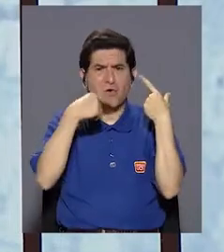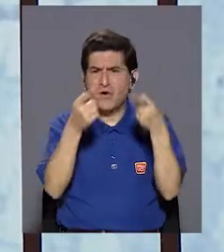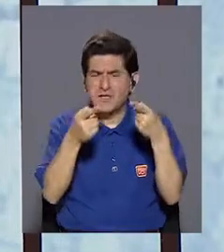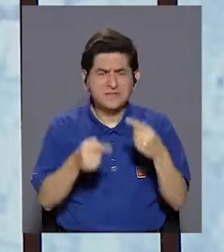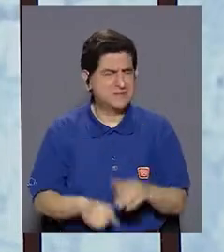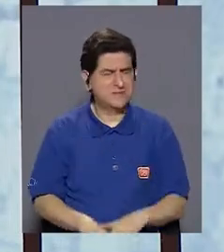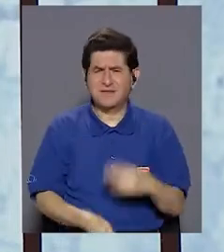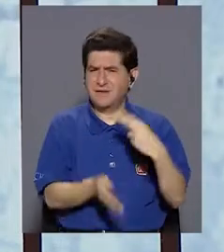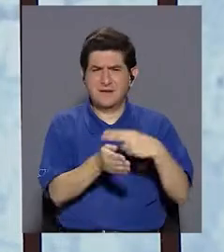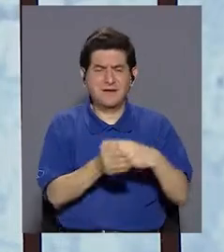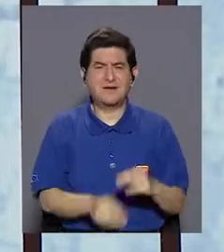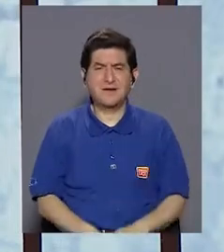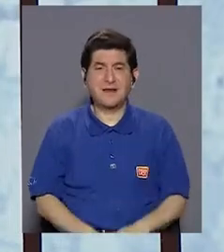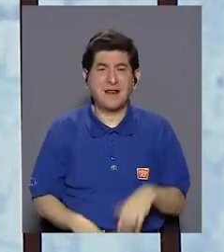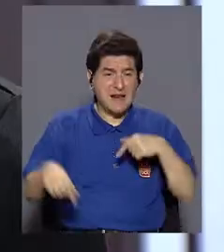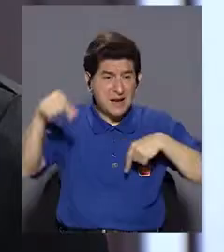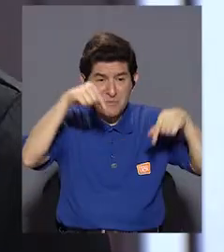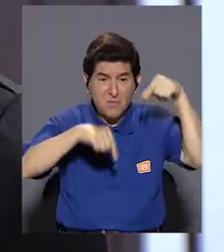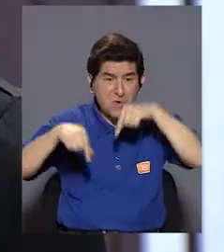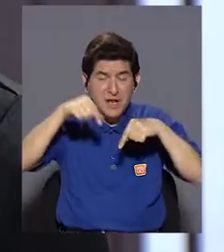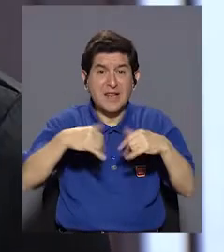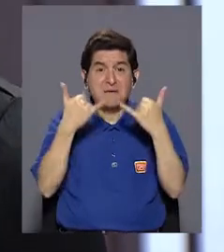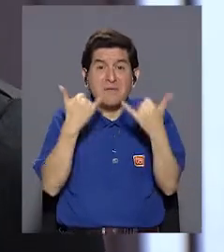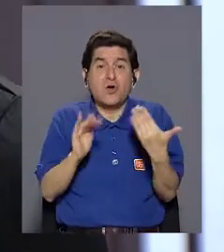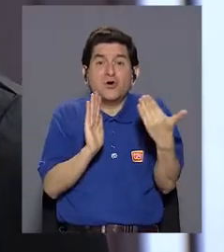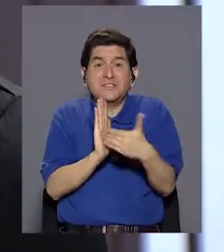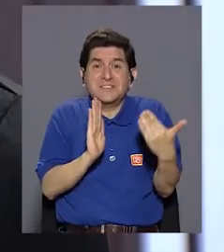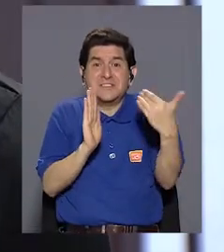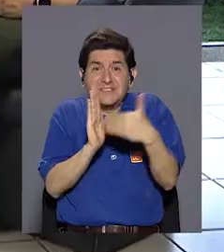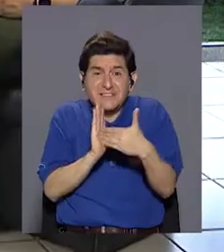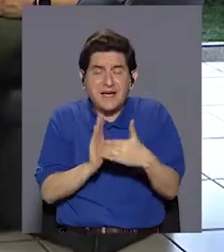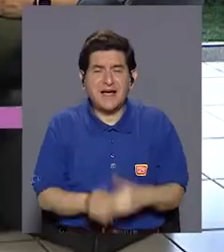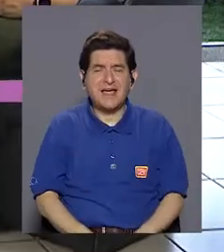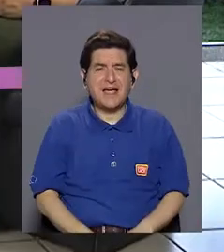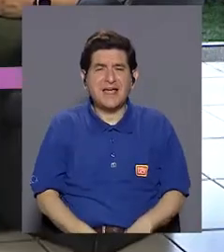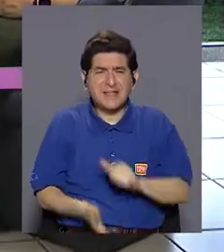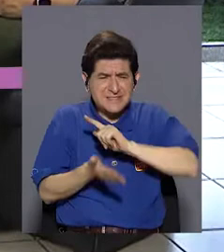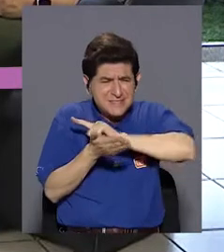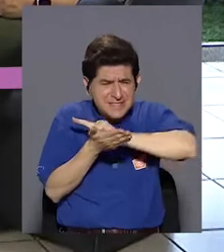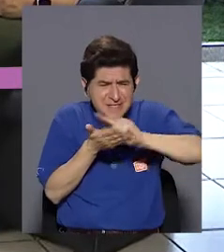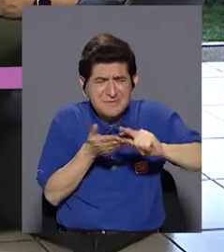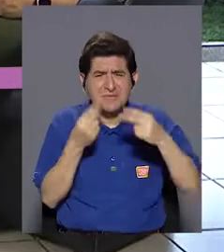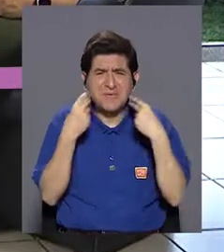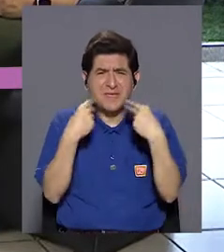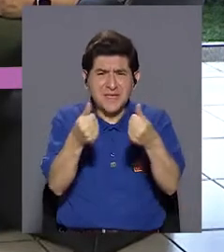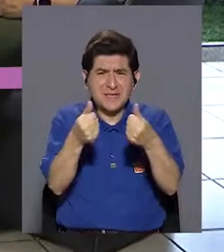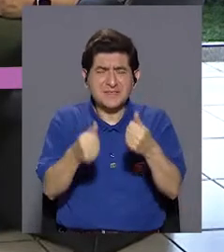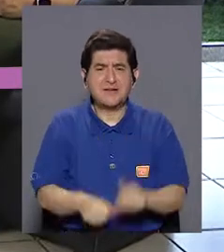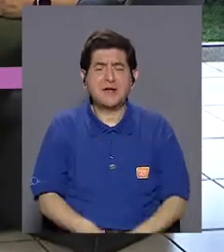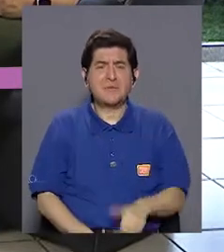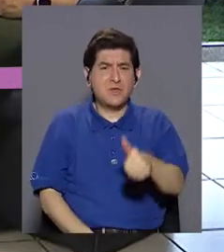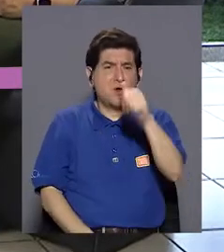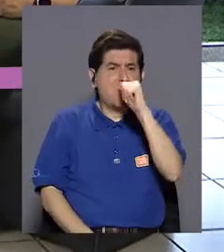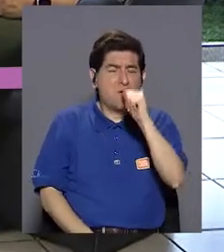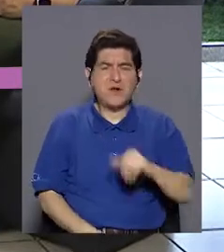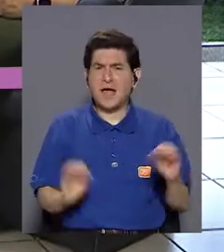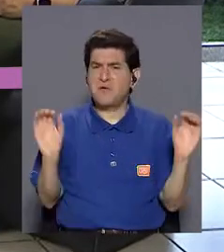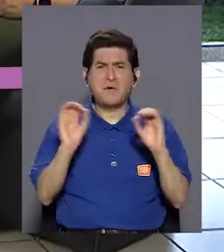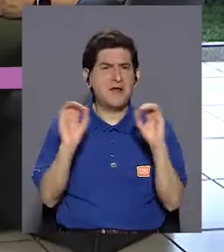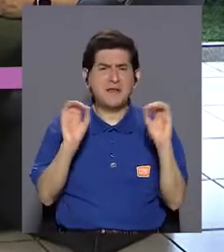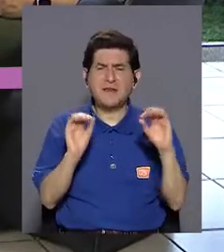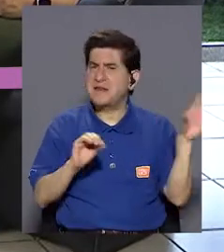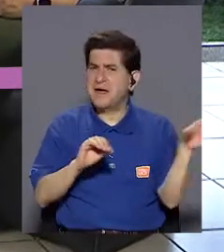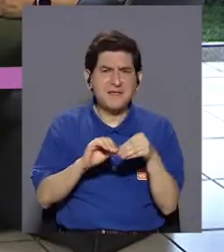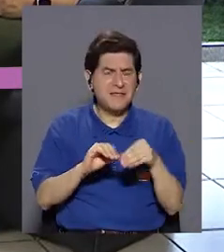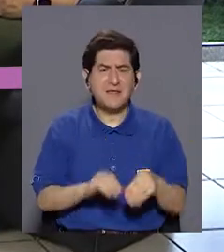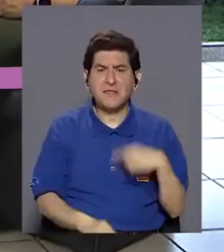en la ambulancia e irse, porque el químico lo seguimos teniendo aquí, sino es lavarse seguido con agua del tubo, no hay que hacer nada de